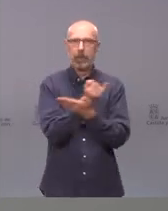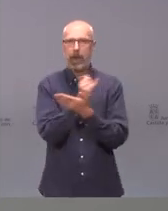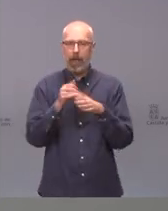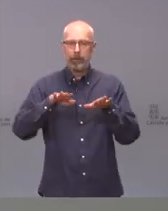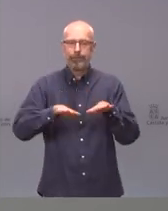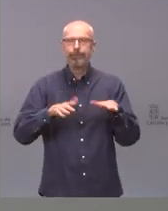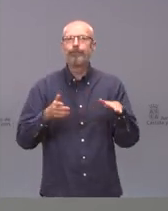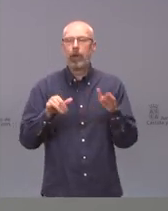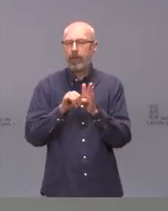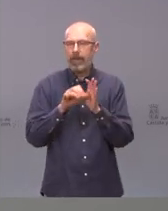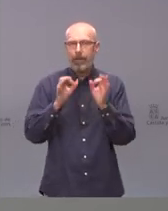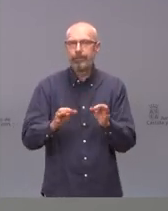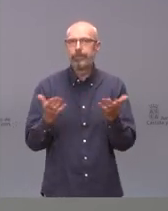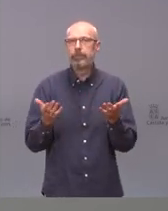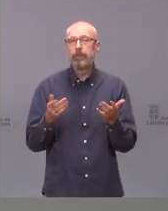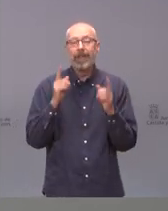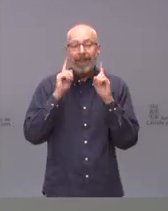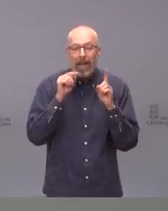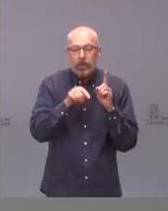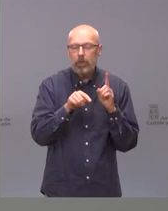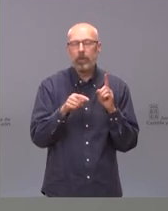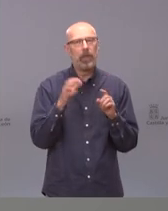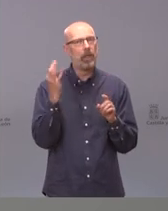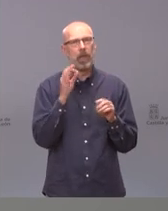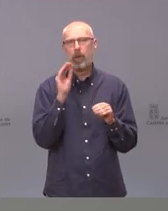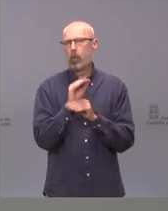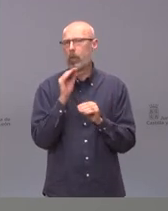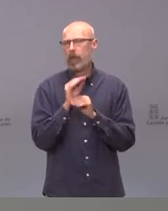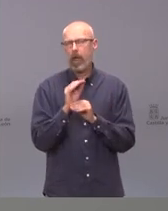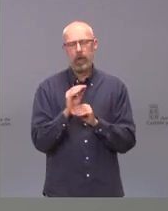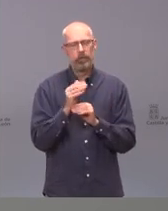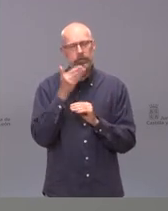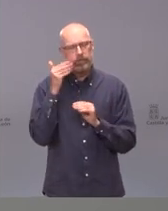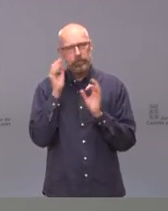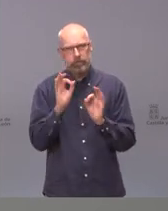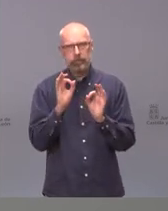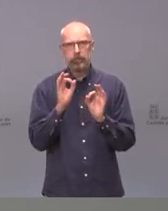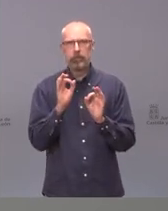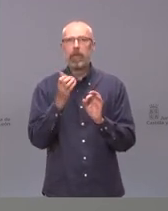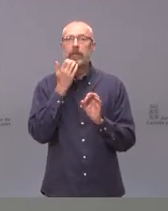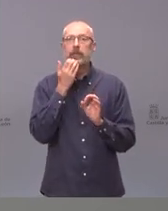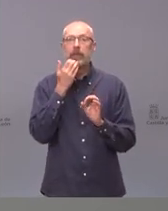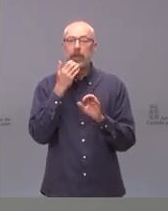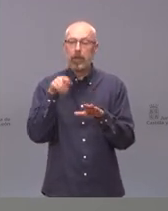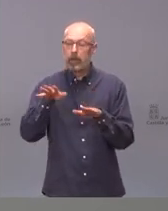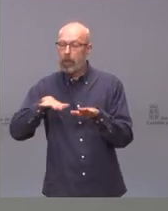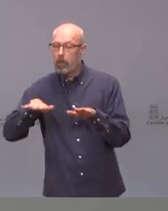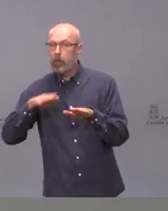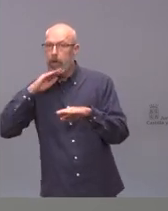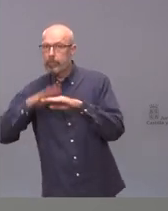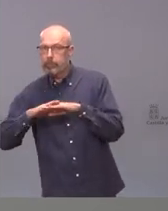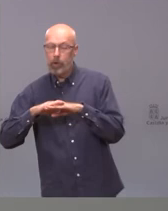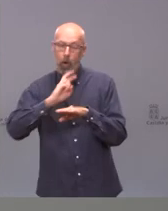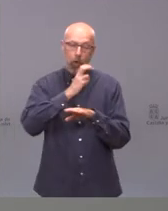casos lo que hay que hacer es tener la máxima prudencia. Aquellos a los que no se aplica la norma, desde luego que tengan muy claros los aforos, la ventilación